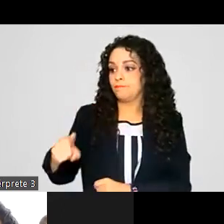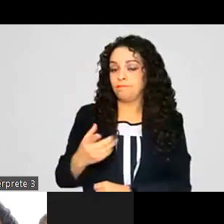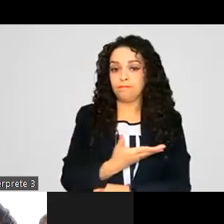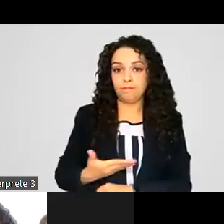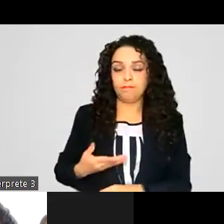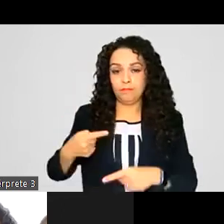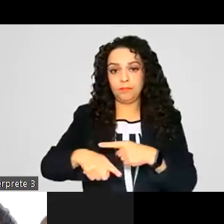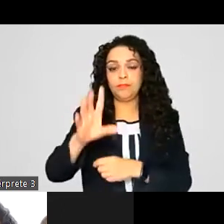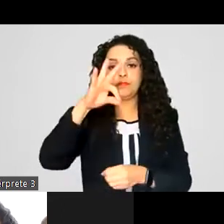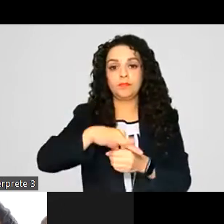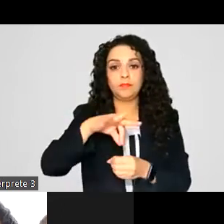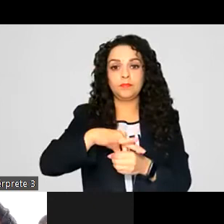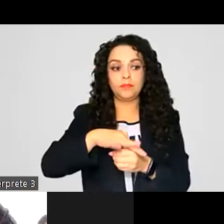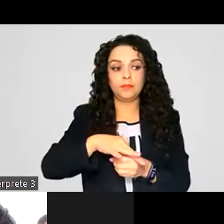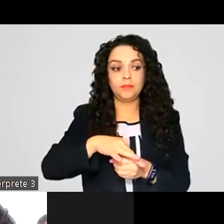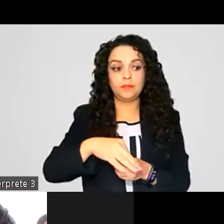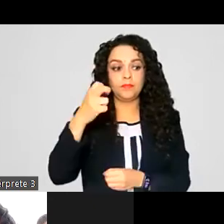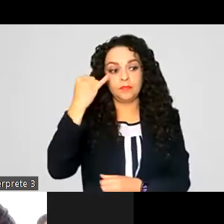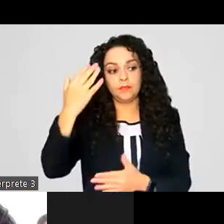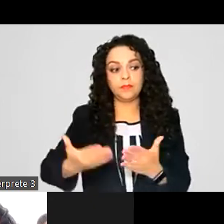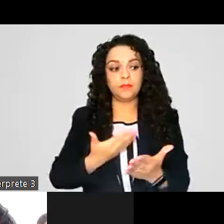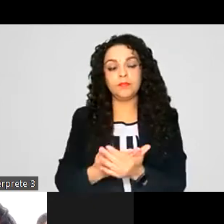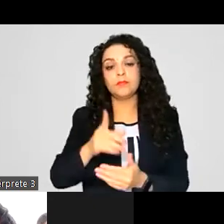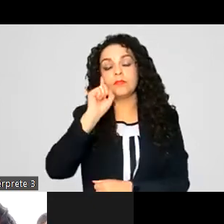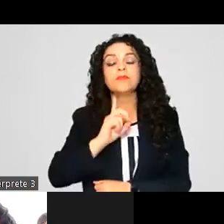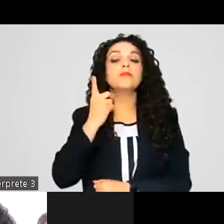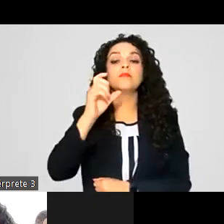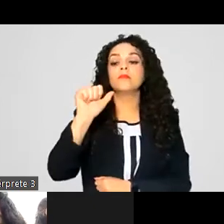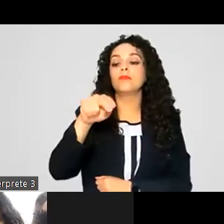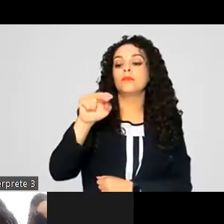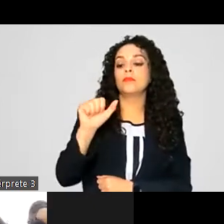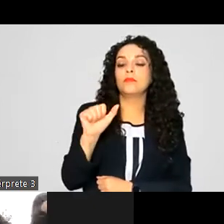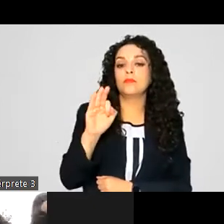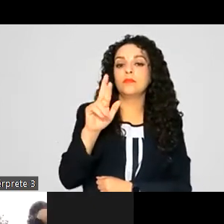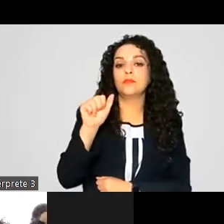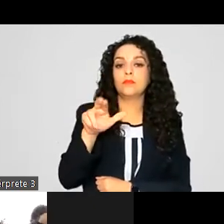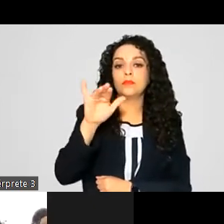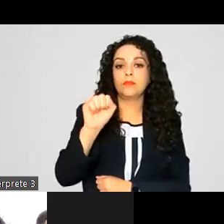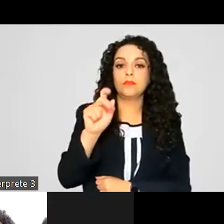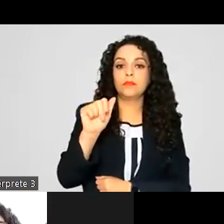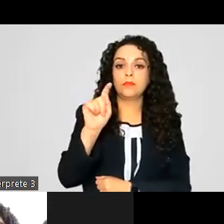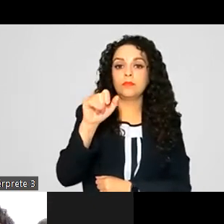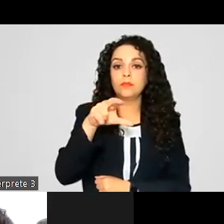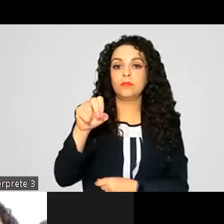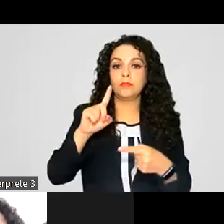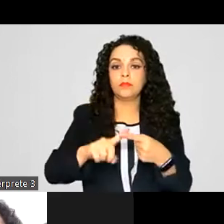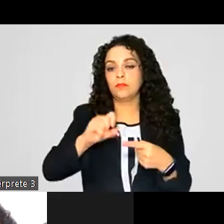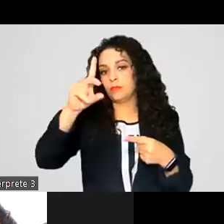votación del dictamen. Diputada Ana Francis López Baigén Patiño Ana Francis, a favor